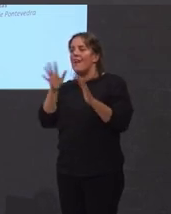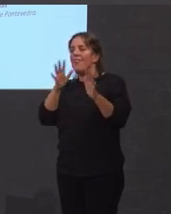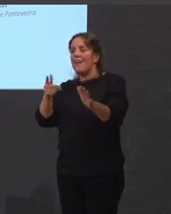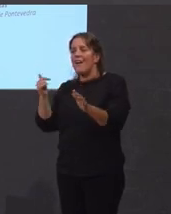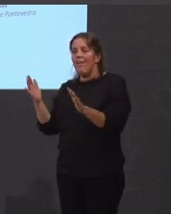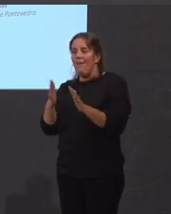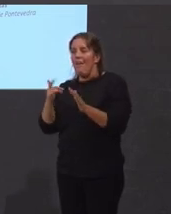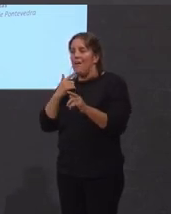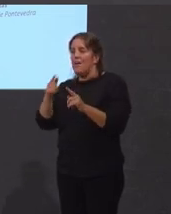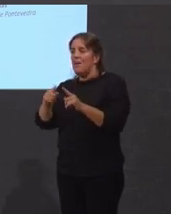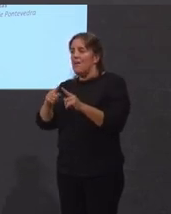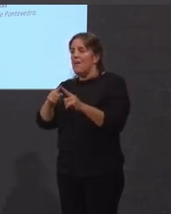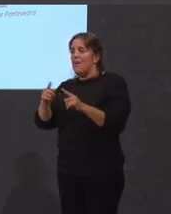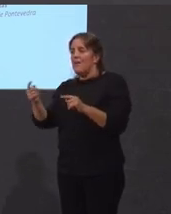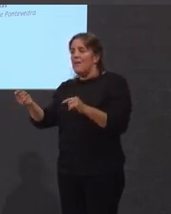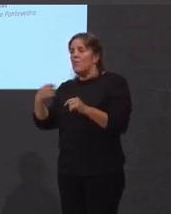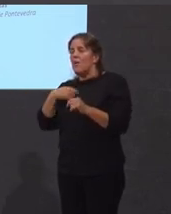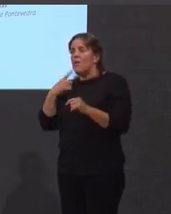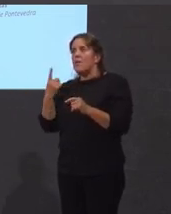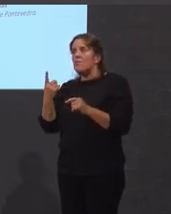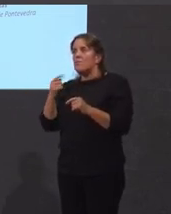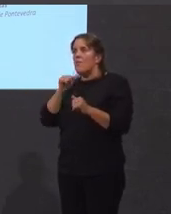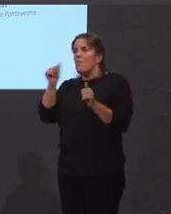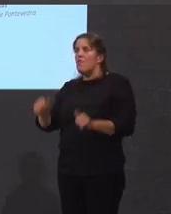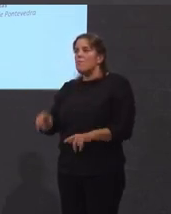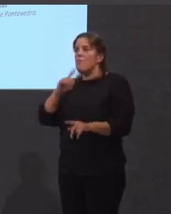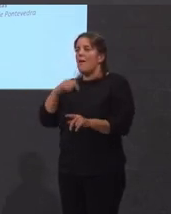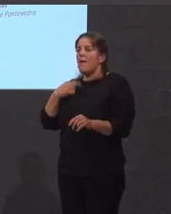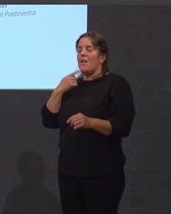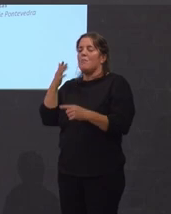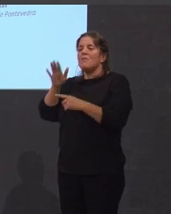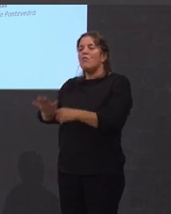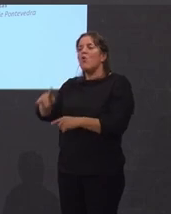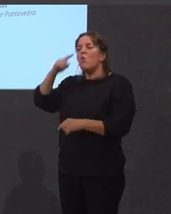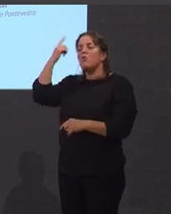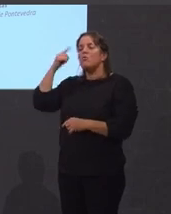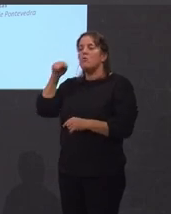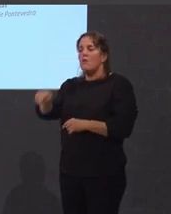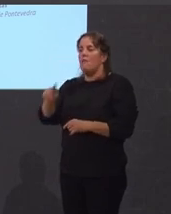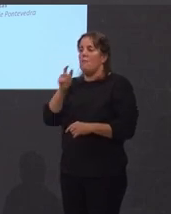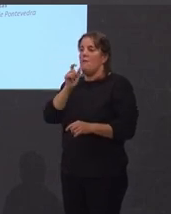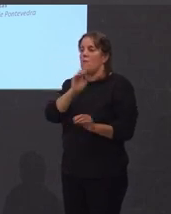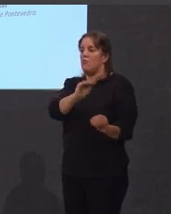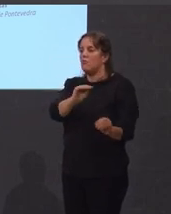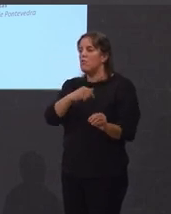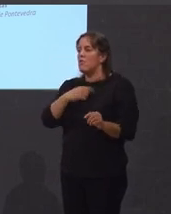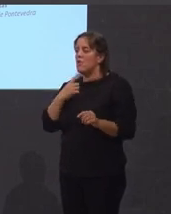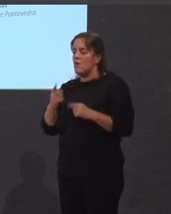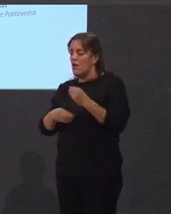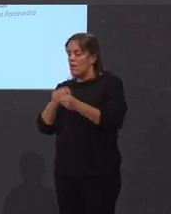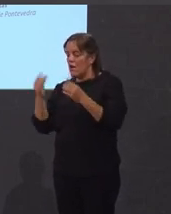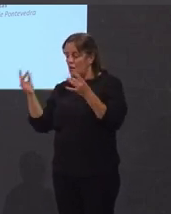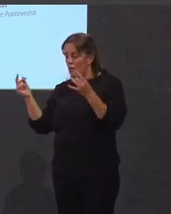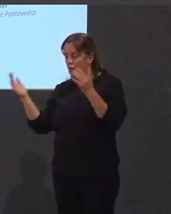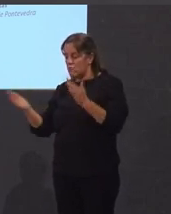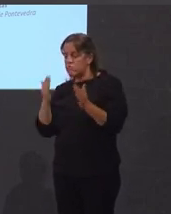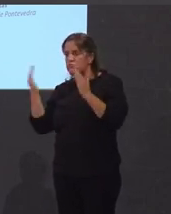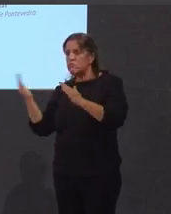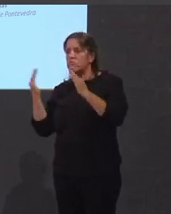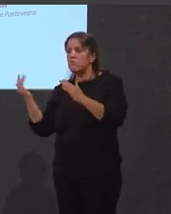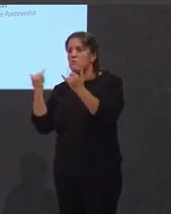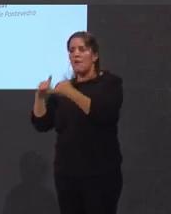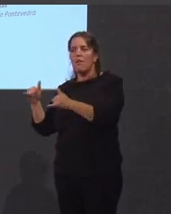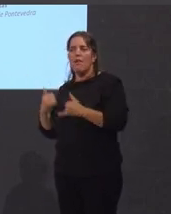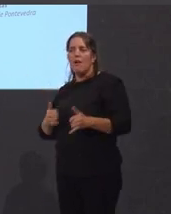papel de aparello de representación cultural empregando as súas palabras e as estampas folclóricas sucedíanse fixando unha